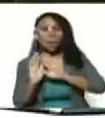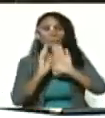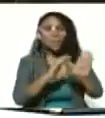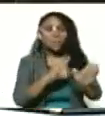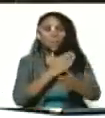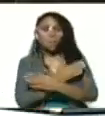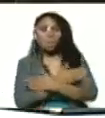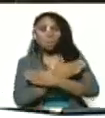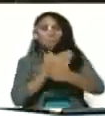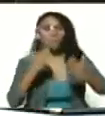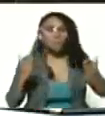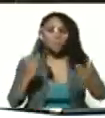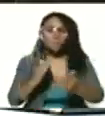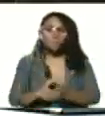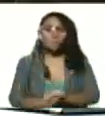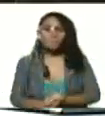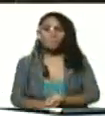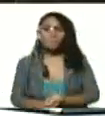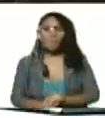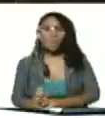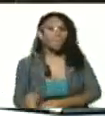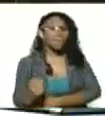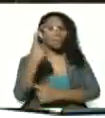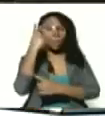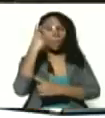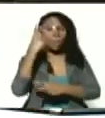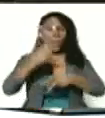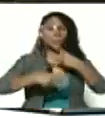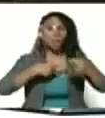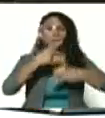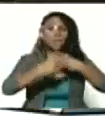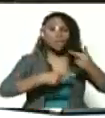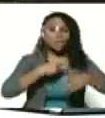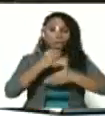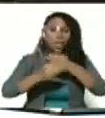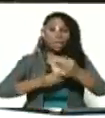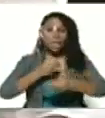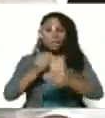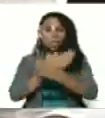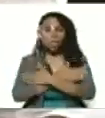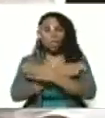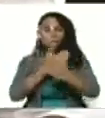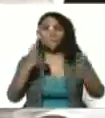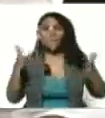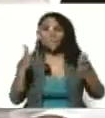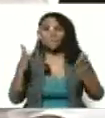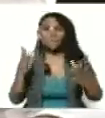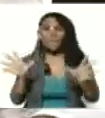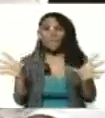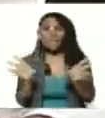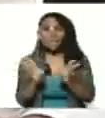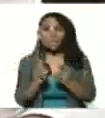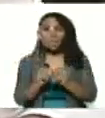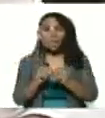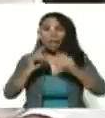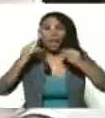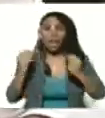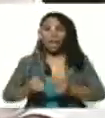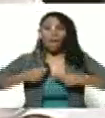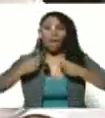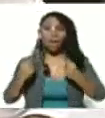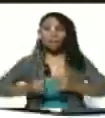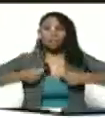solidaridad. Es el primer proceso, Julito. La solidaridad concreta, activa,